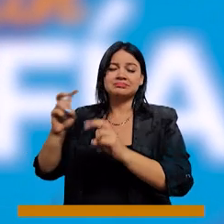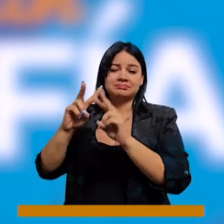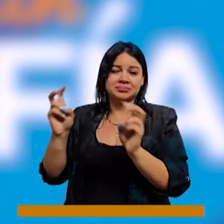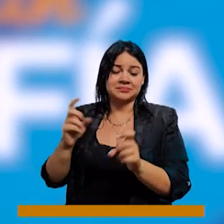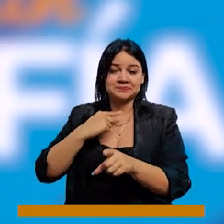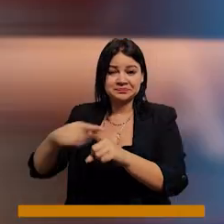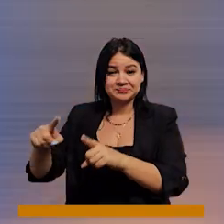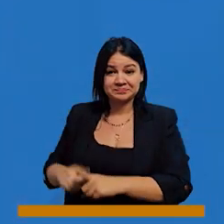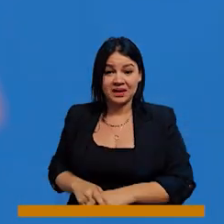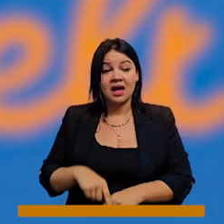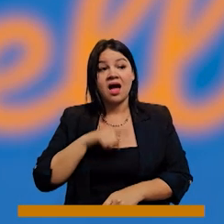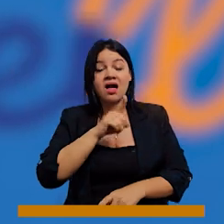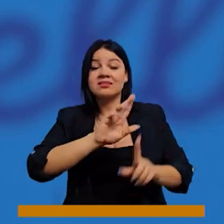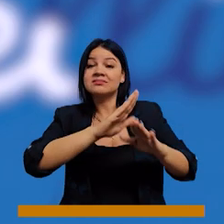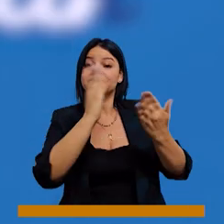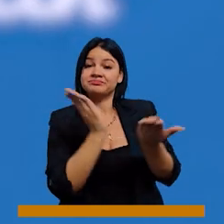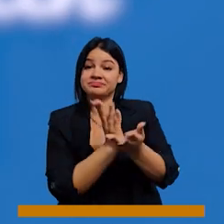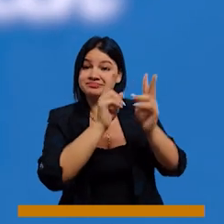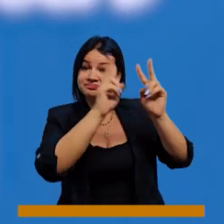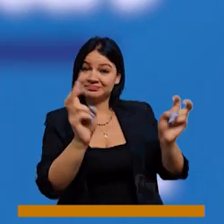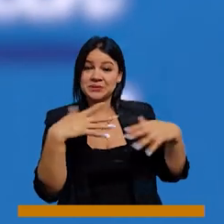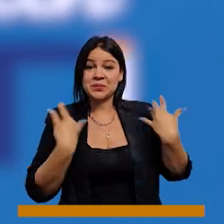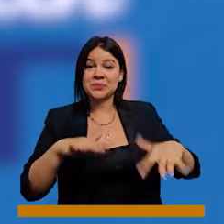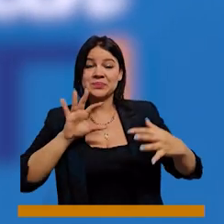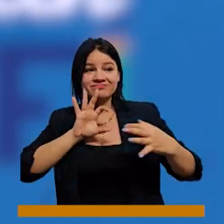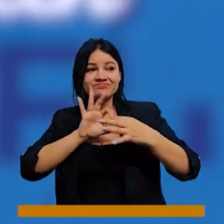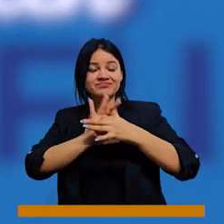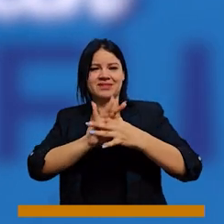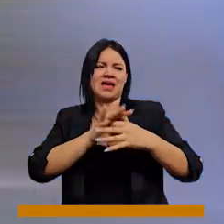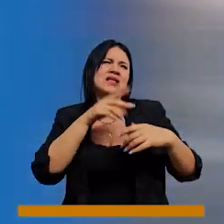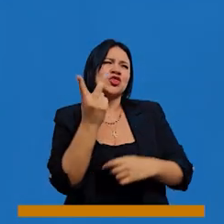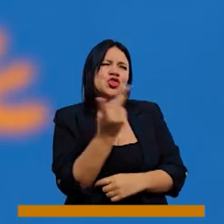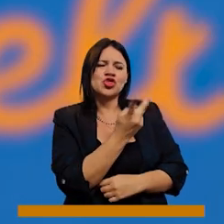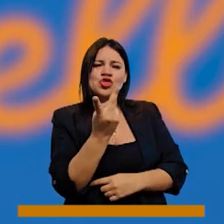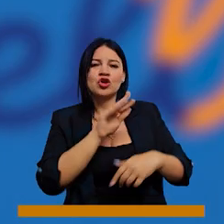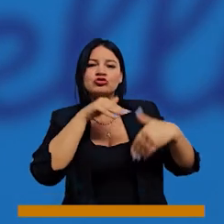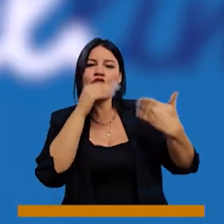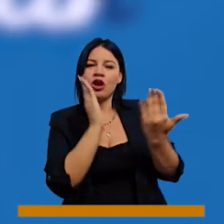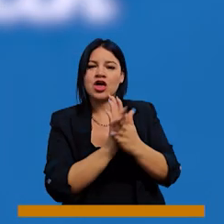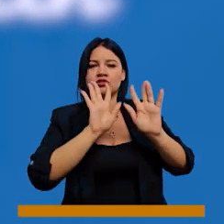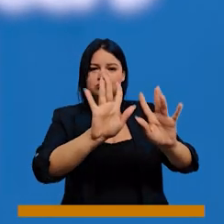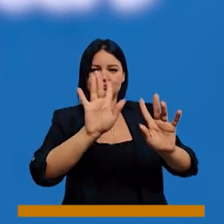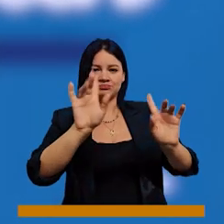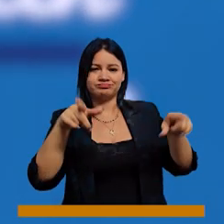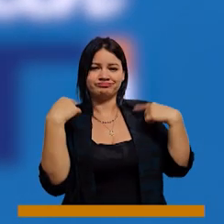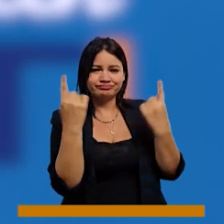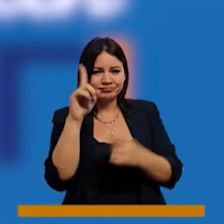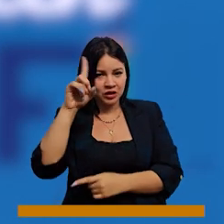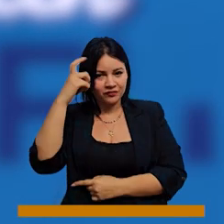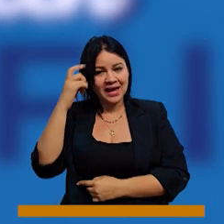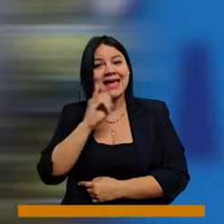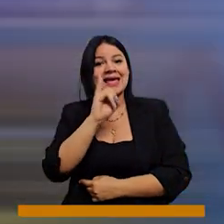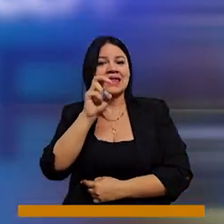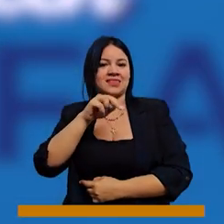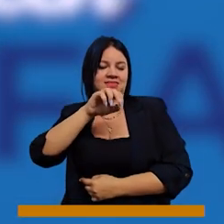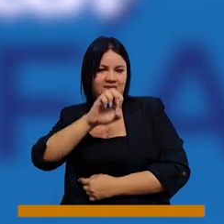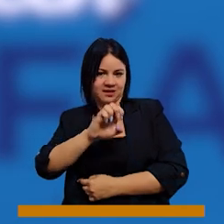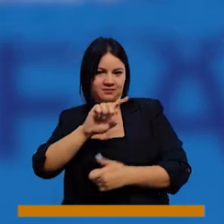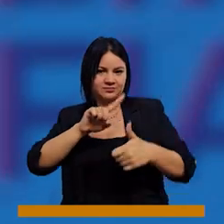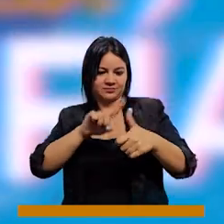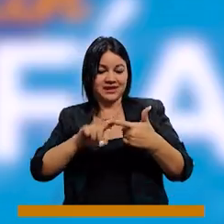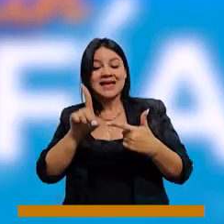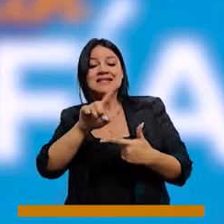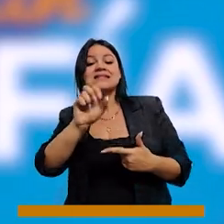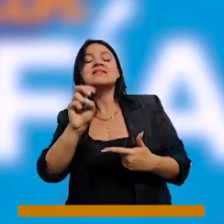A nivel educativo hemos fortalecido también mucho los lazos con los dos colegios públicos que existen acá en la comuna, que es el INEN José